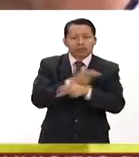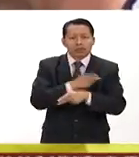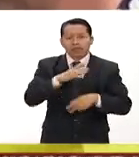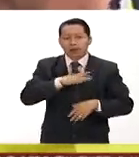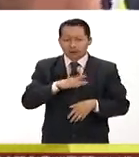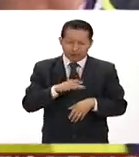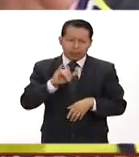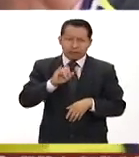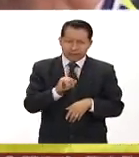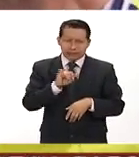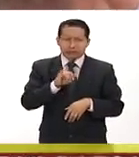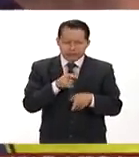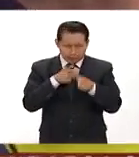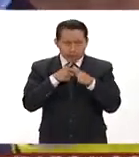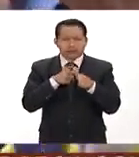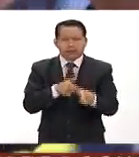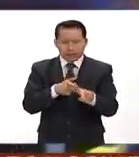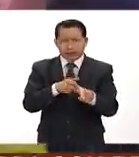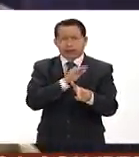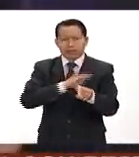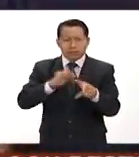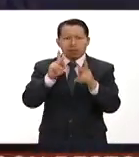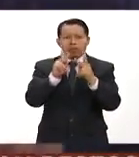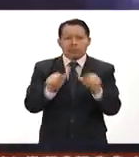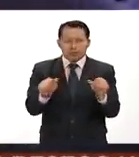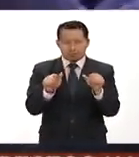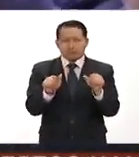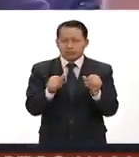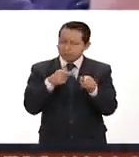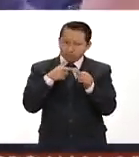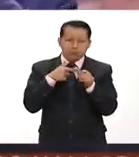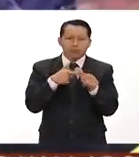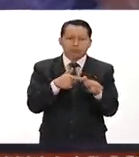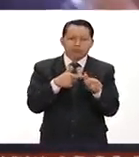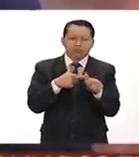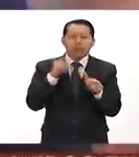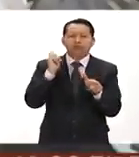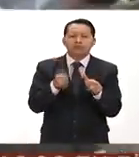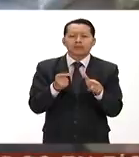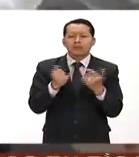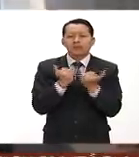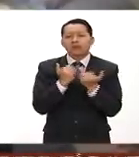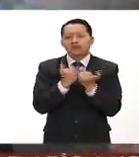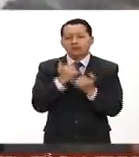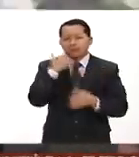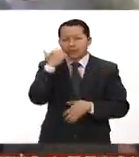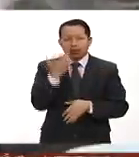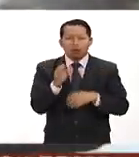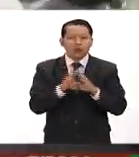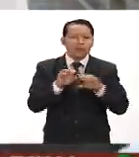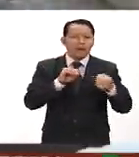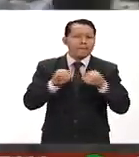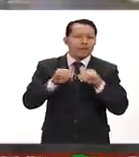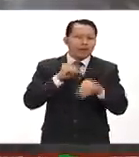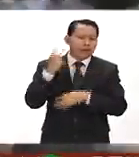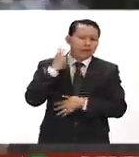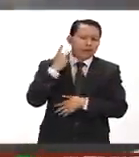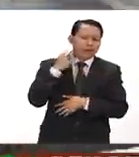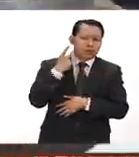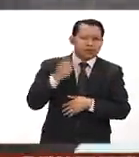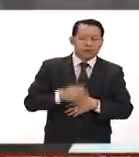mesa que ellos le siguen apostando a la paz y están jugados por convertirse en movimiento político